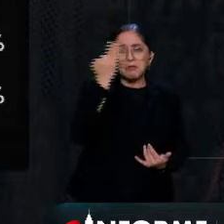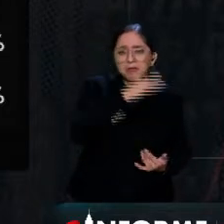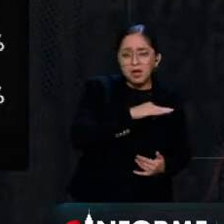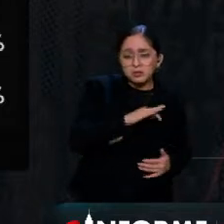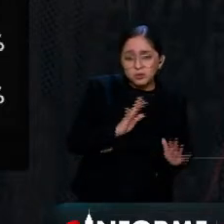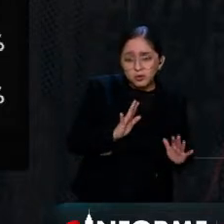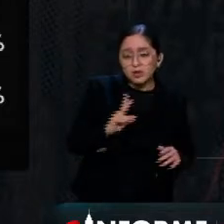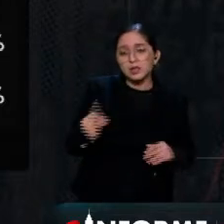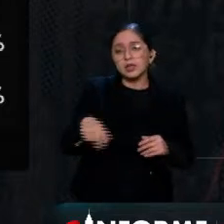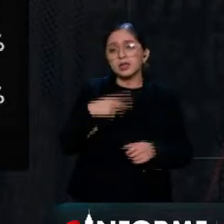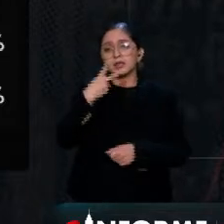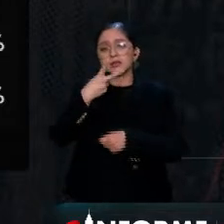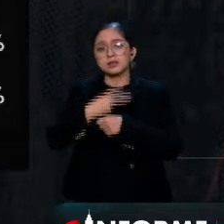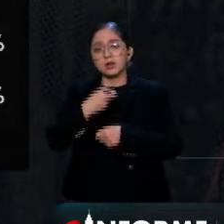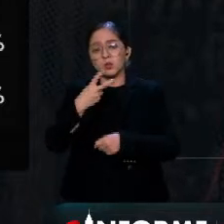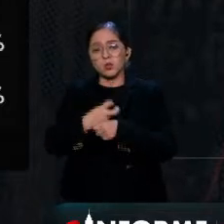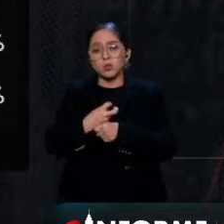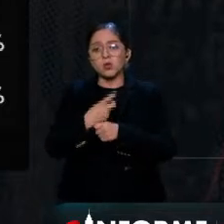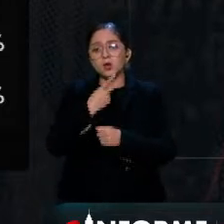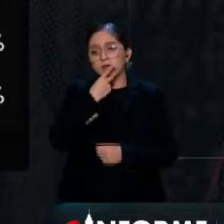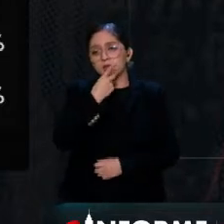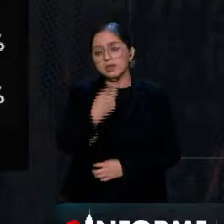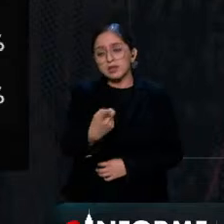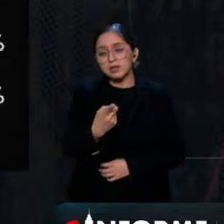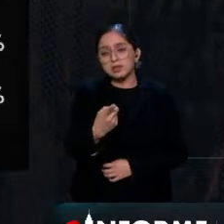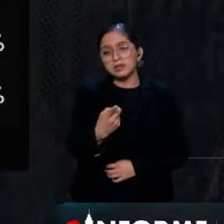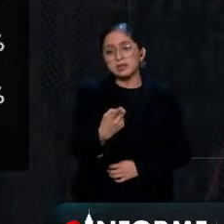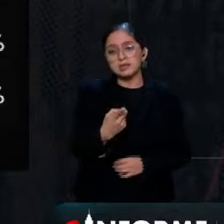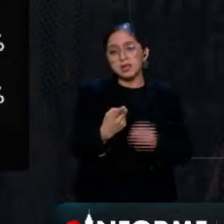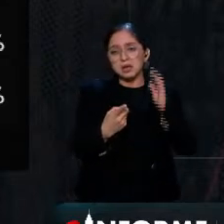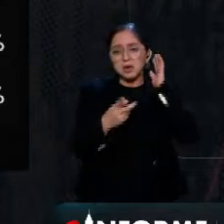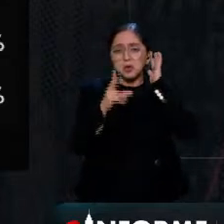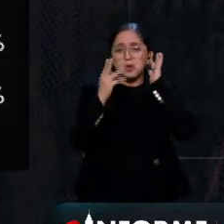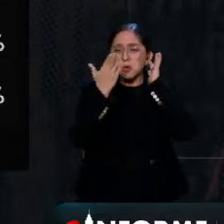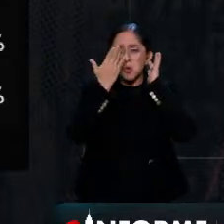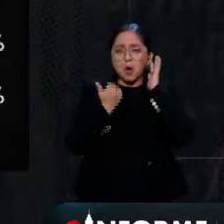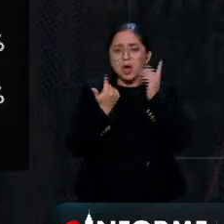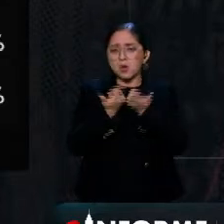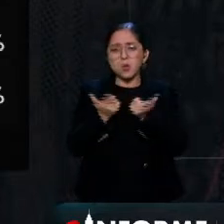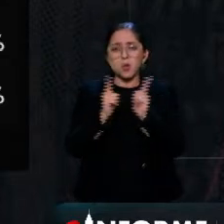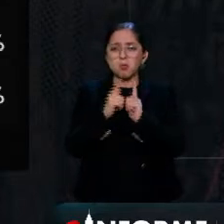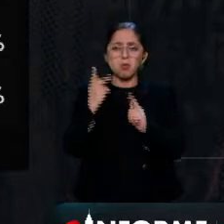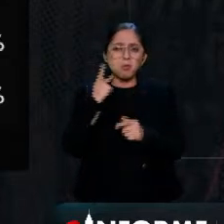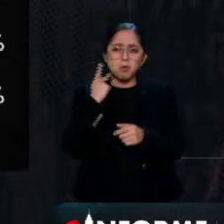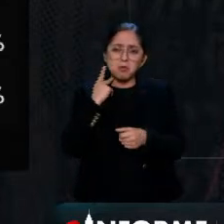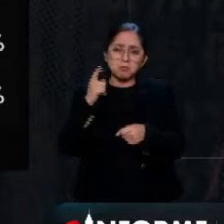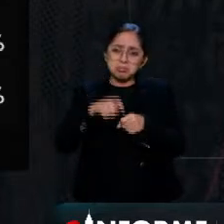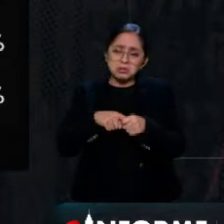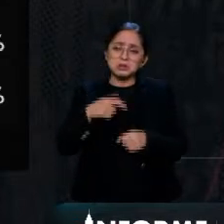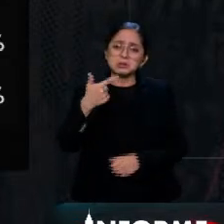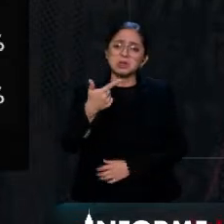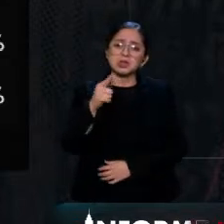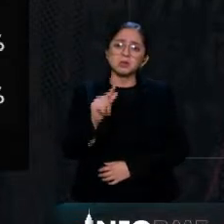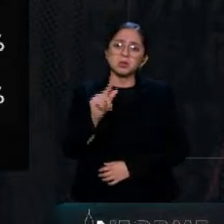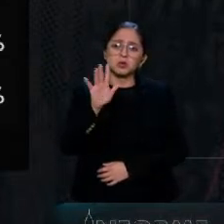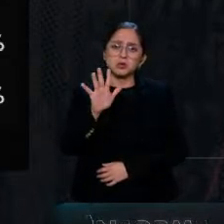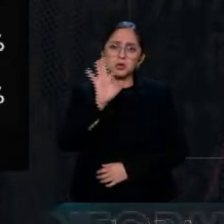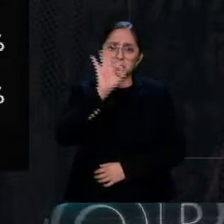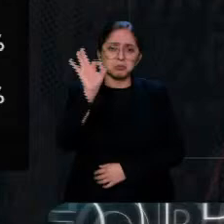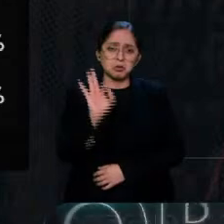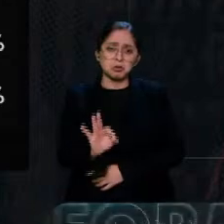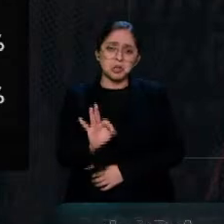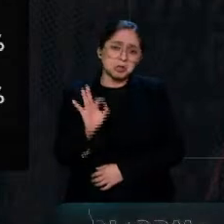lugar en segundo lugar dicen que es mitológico no partidizado 7.5% importante